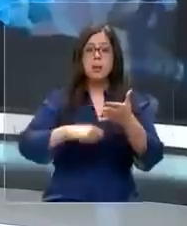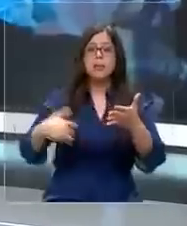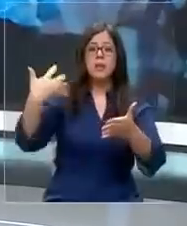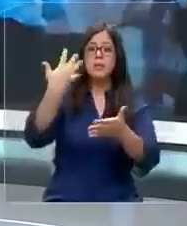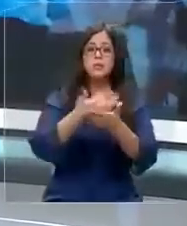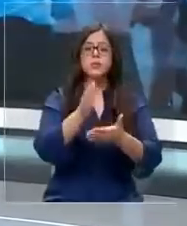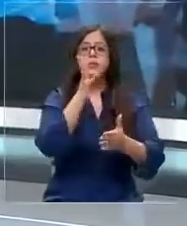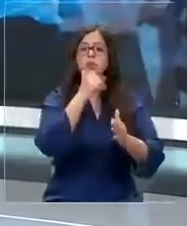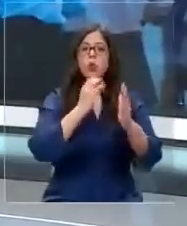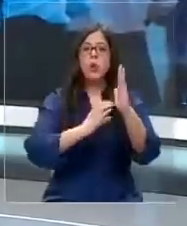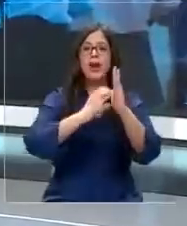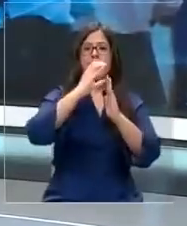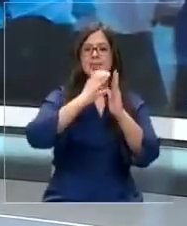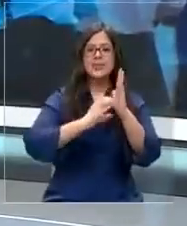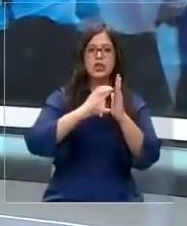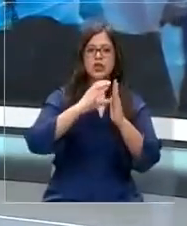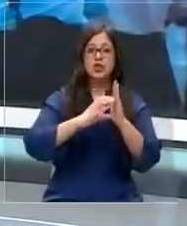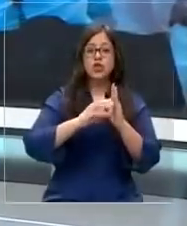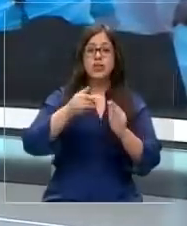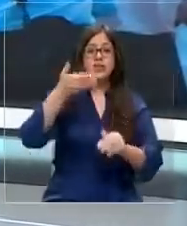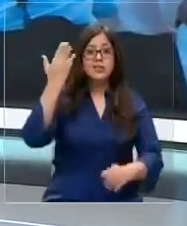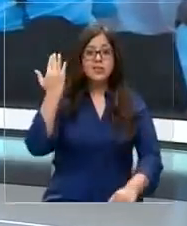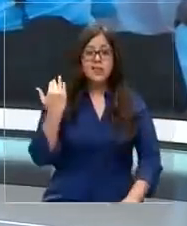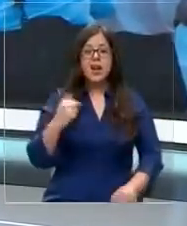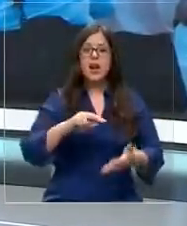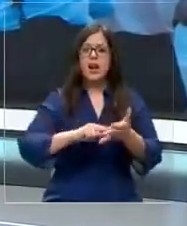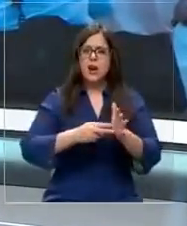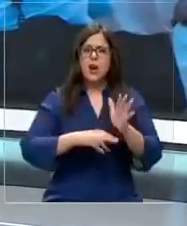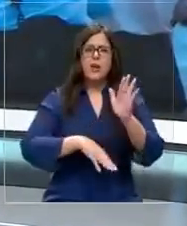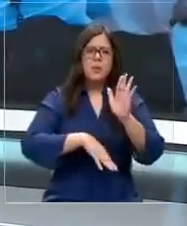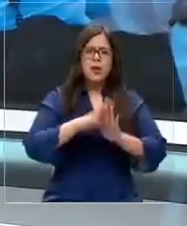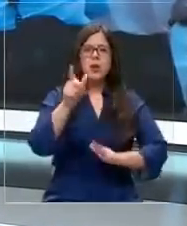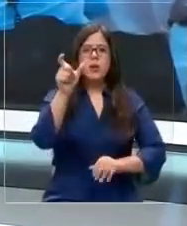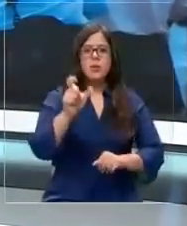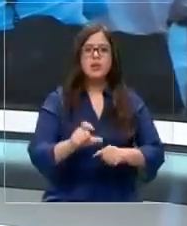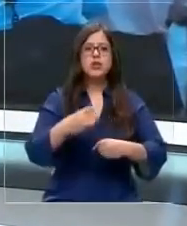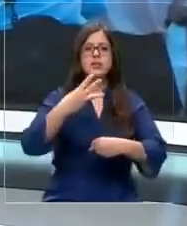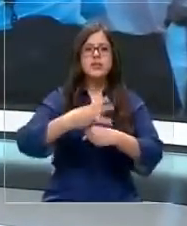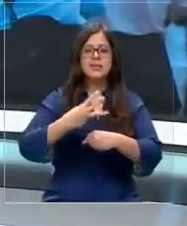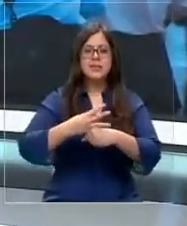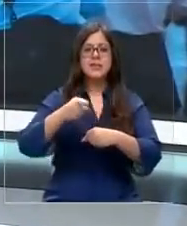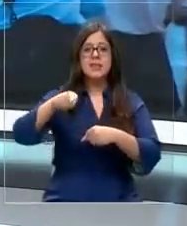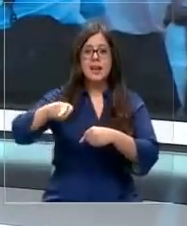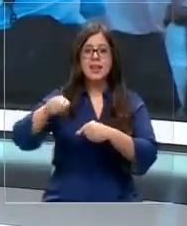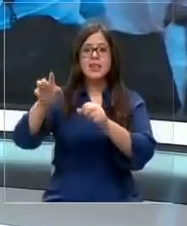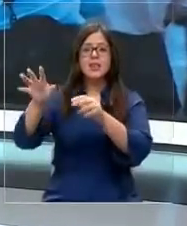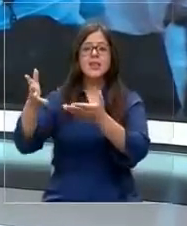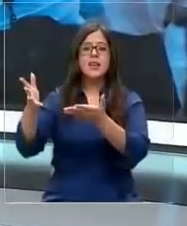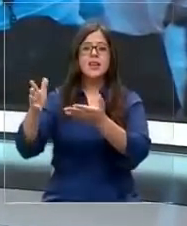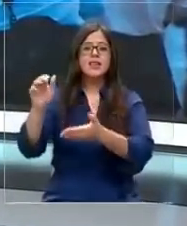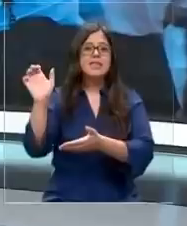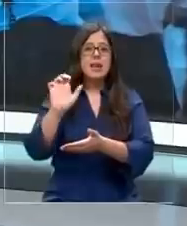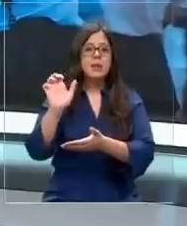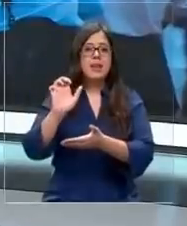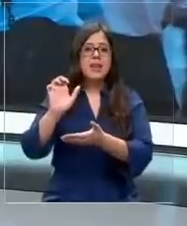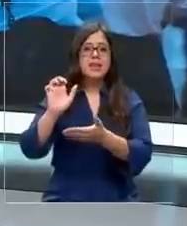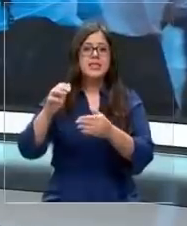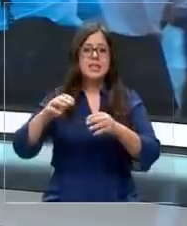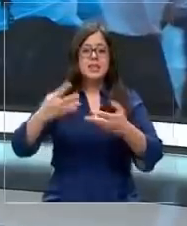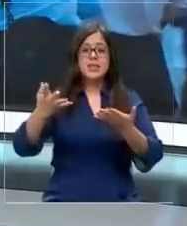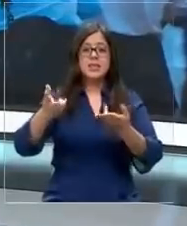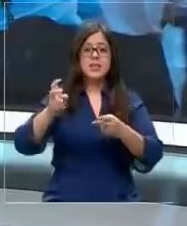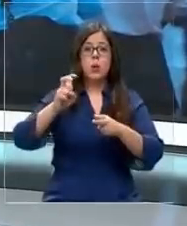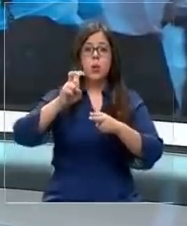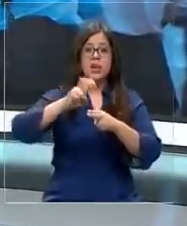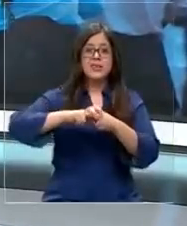sin ascensores y hace algunos días vivieron una situación crítica con una adulta mayor que tuvieron que bajar de emergencia en una silla